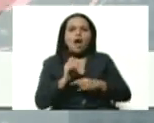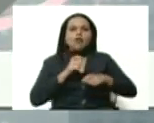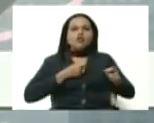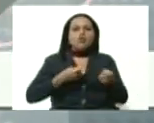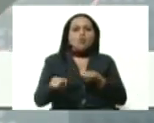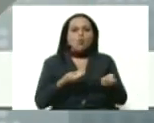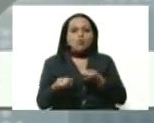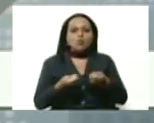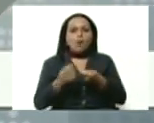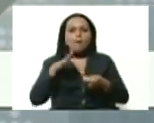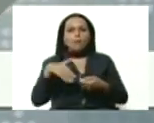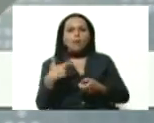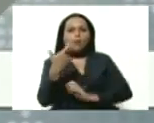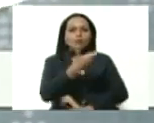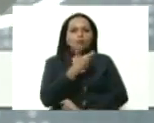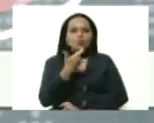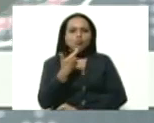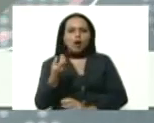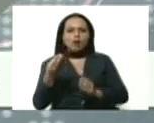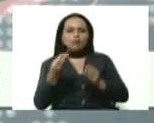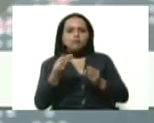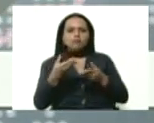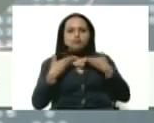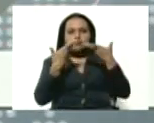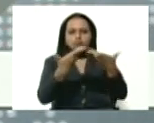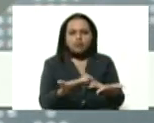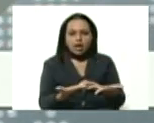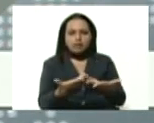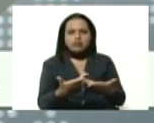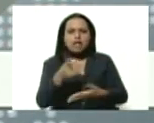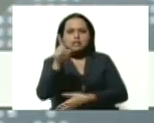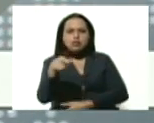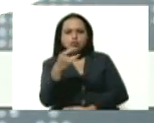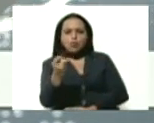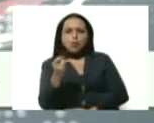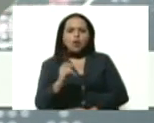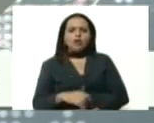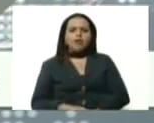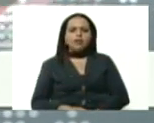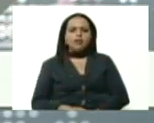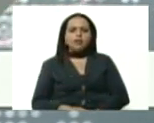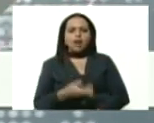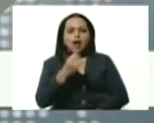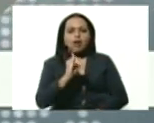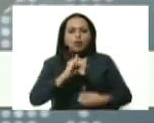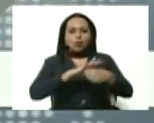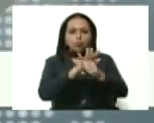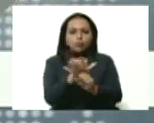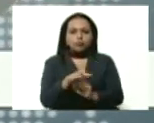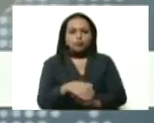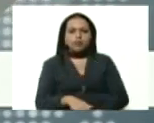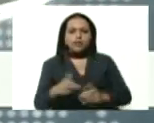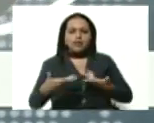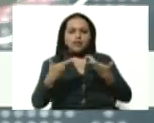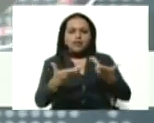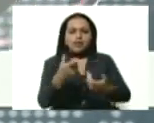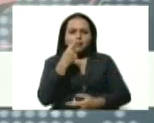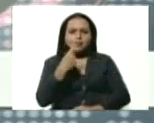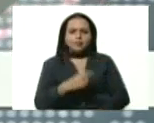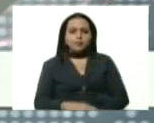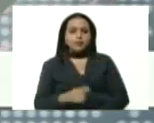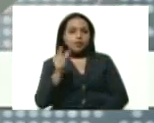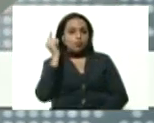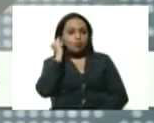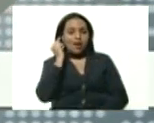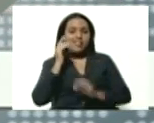hacer el diagnóstico lo más temprano posible e instaurar el tratamiento. Este señor, lamentablemente,